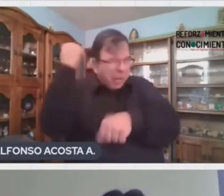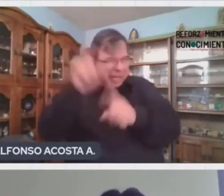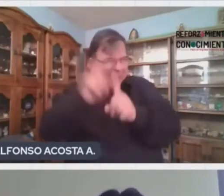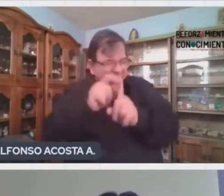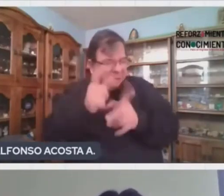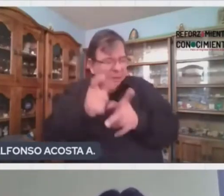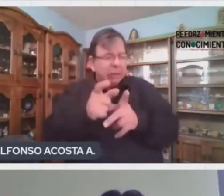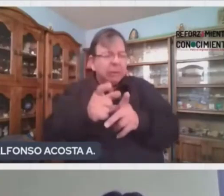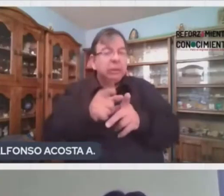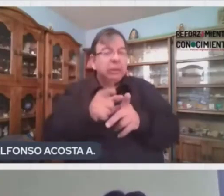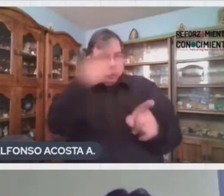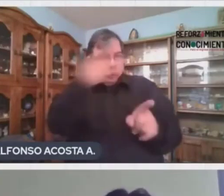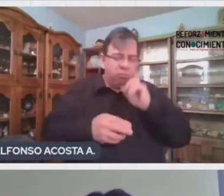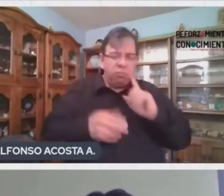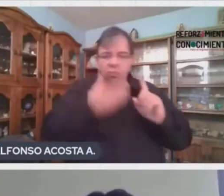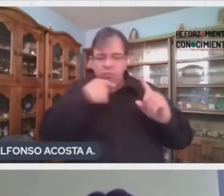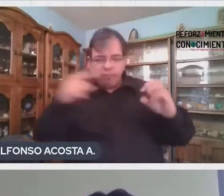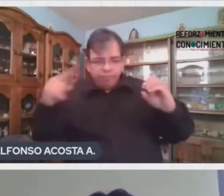curioso.